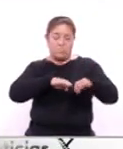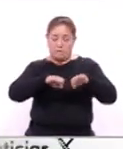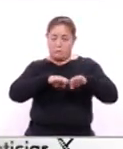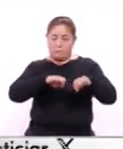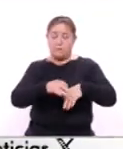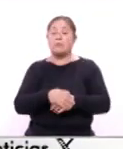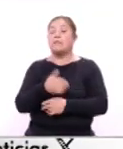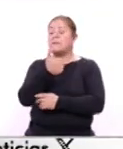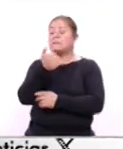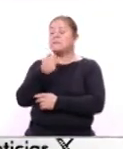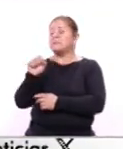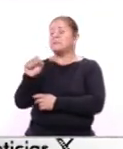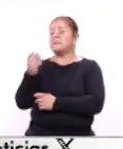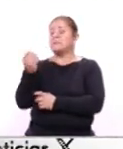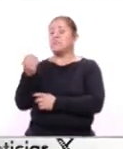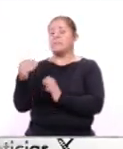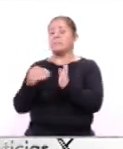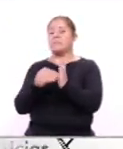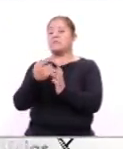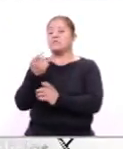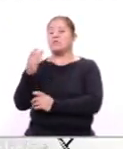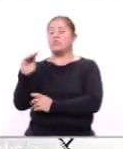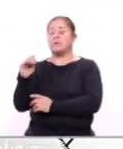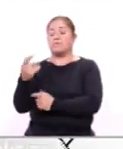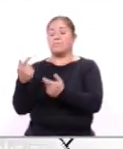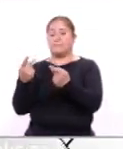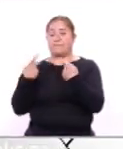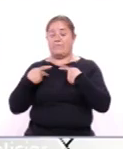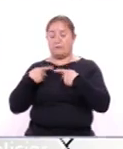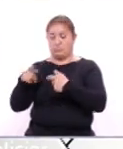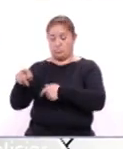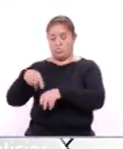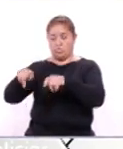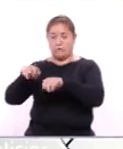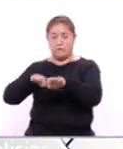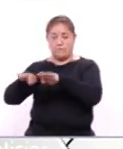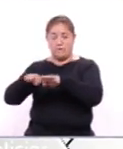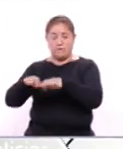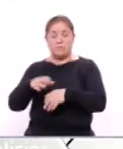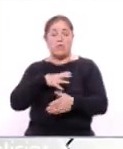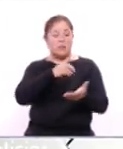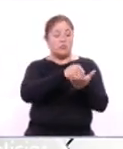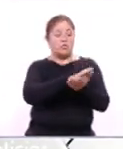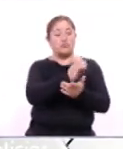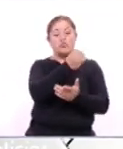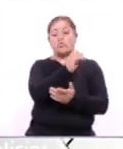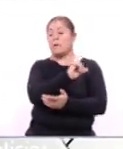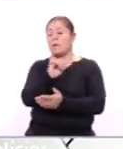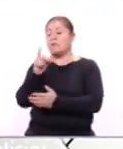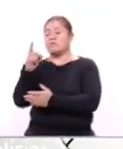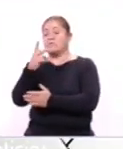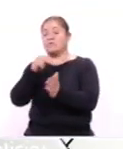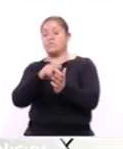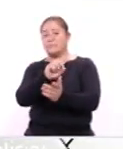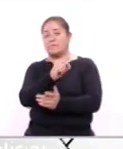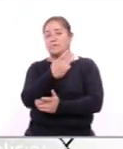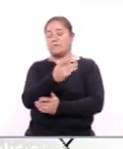ya que de las 669.190 personas económicamente activas que se registraron de octubre a diciembre de 2023,